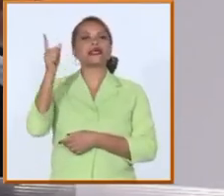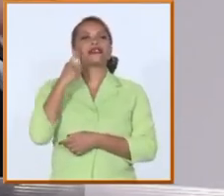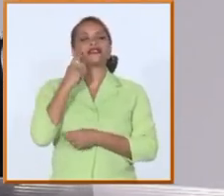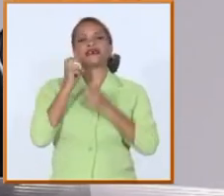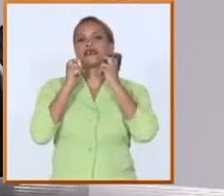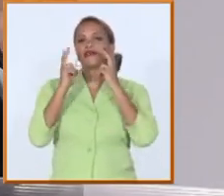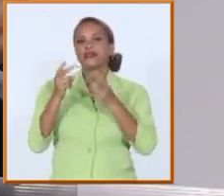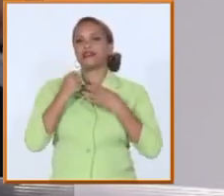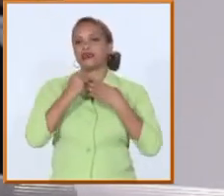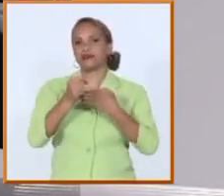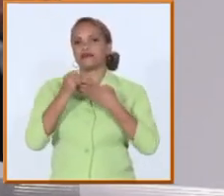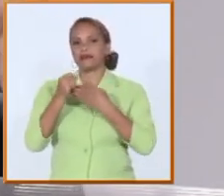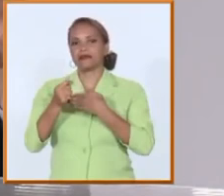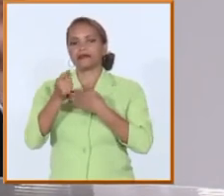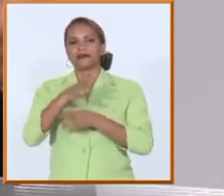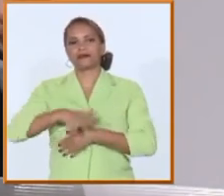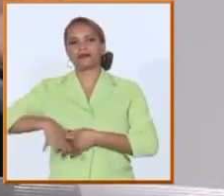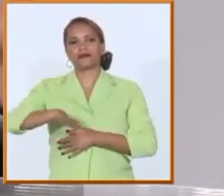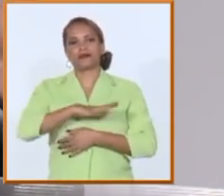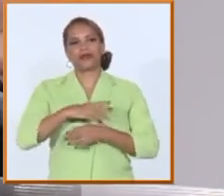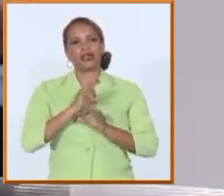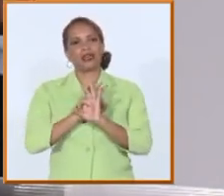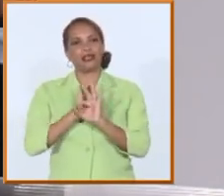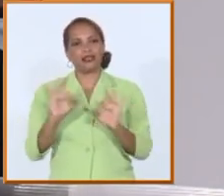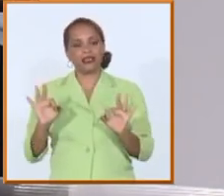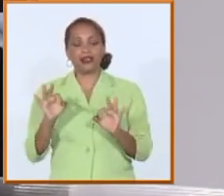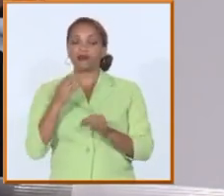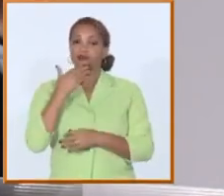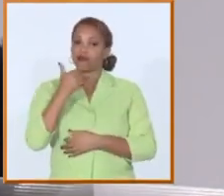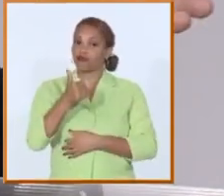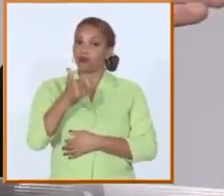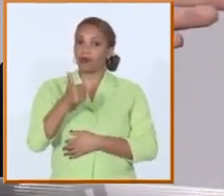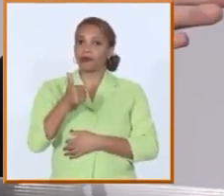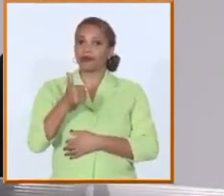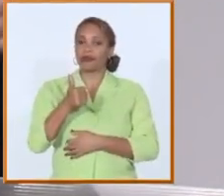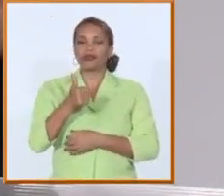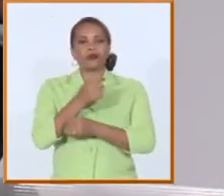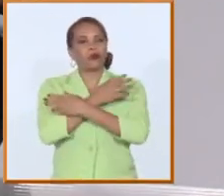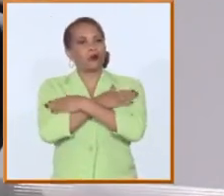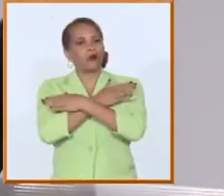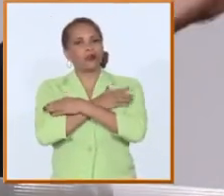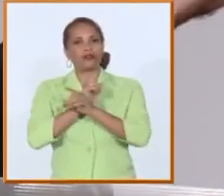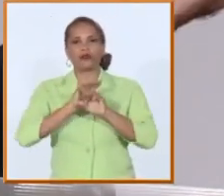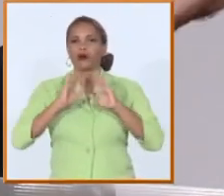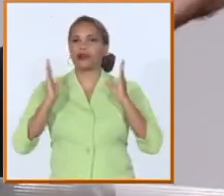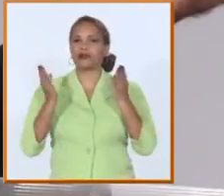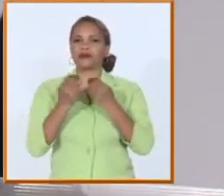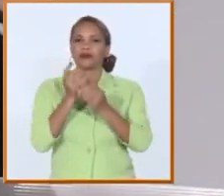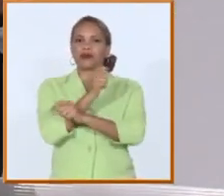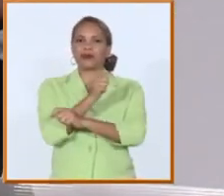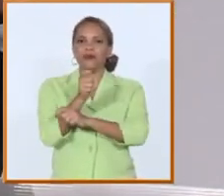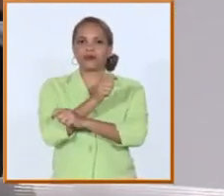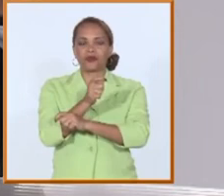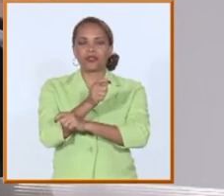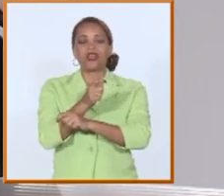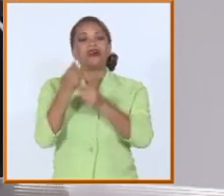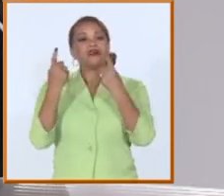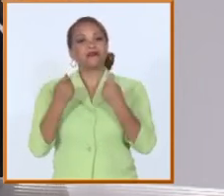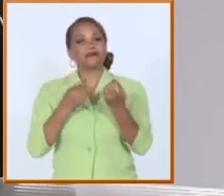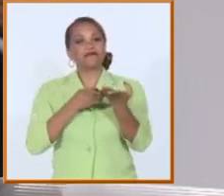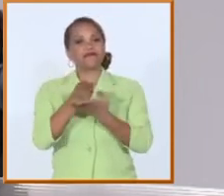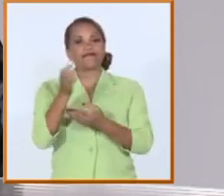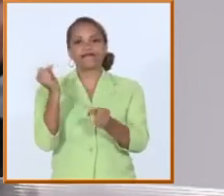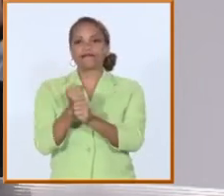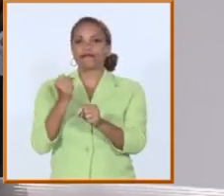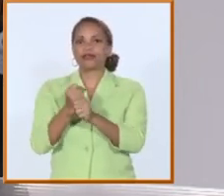sociedad que ponen en esos jóvenes y la calidad con lo que los forman el amor con lo que los forman un abrazo a todo ese claustro tenemos grandes retos lo vamos a